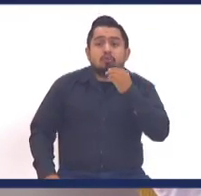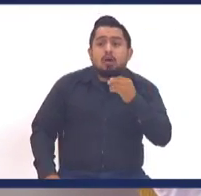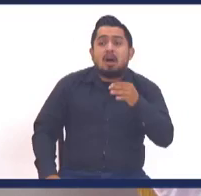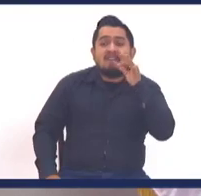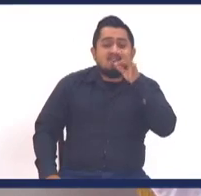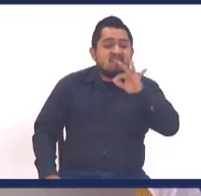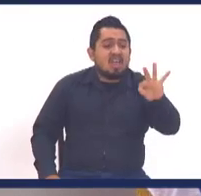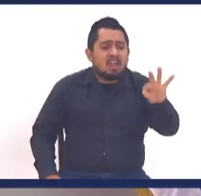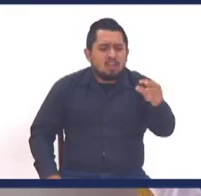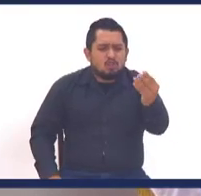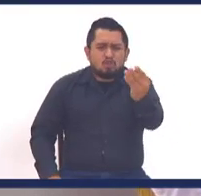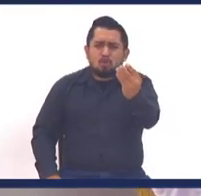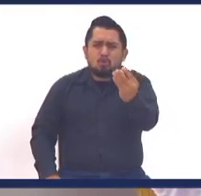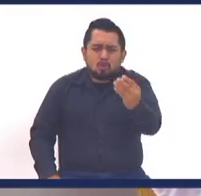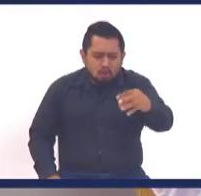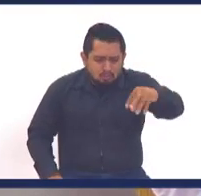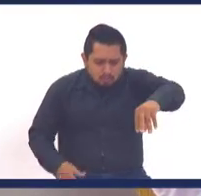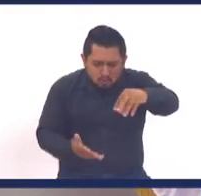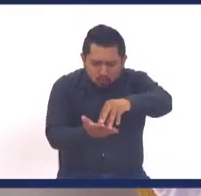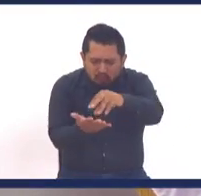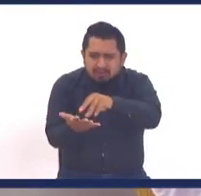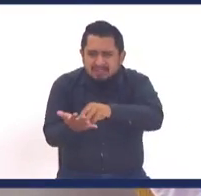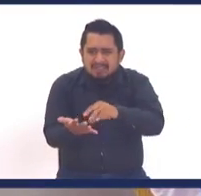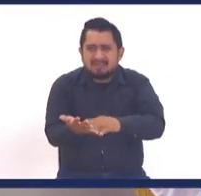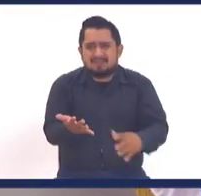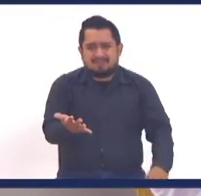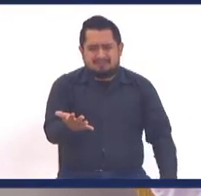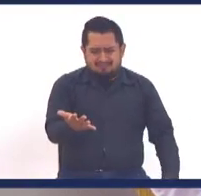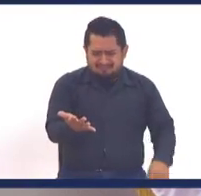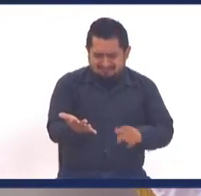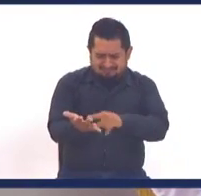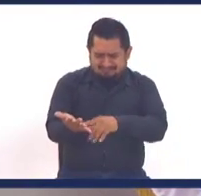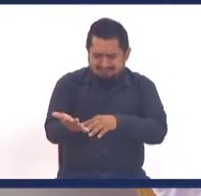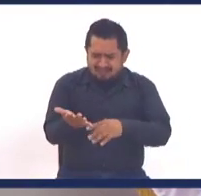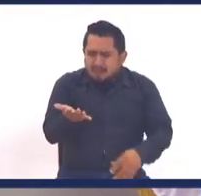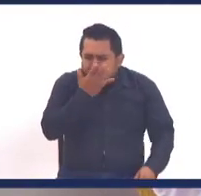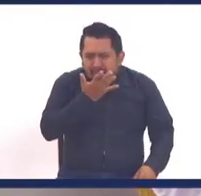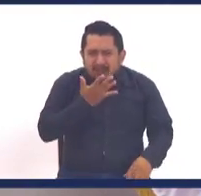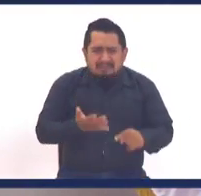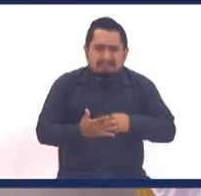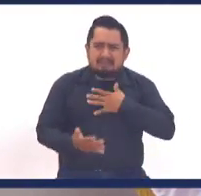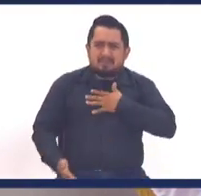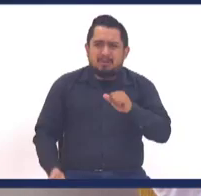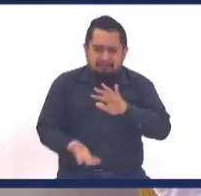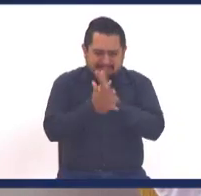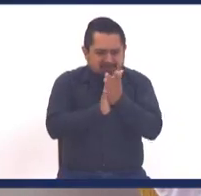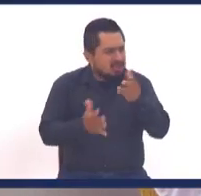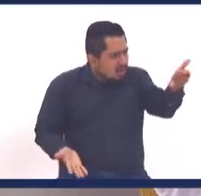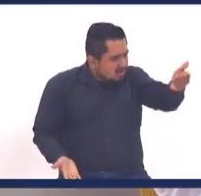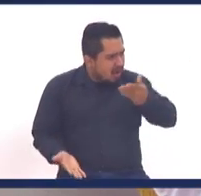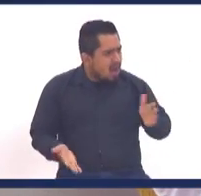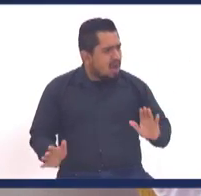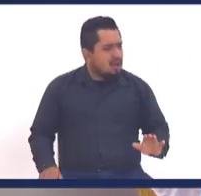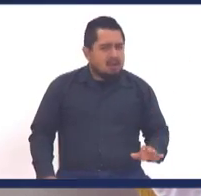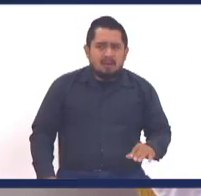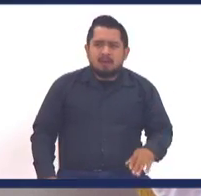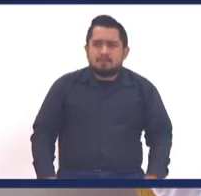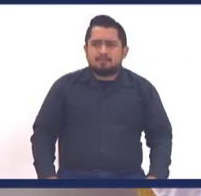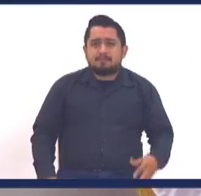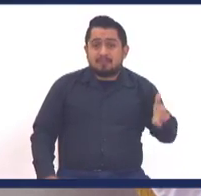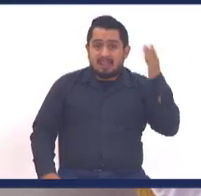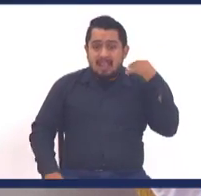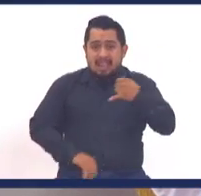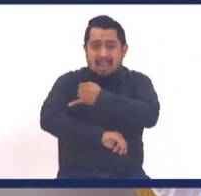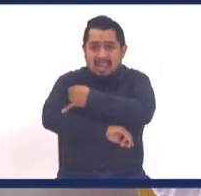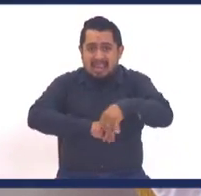francesa, así los puchitos, y le colorean el plato, no me lo fregué, pues échame jugo en la tortilla, no es cierto, yo tenía un